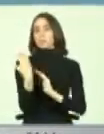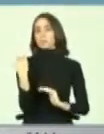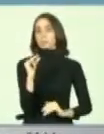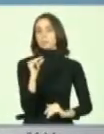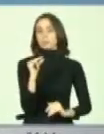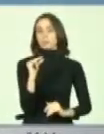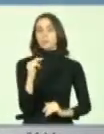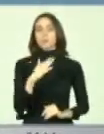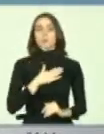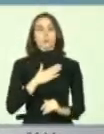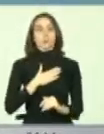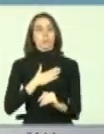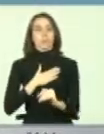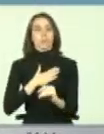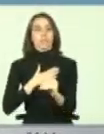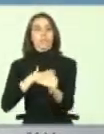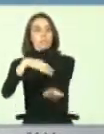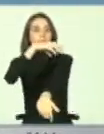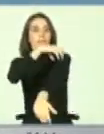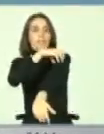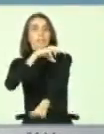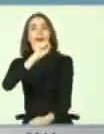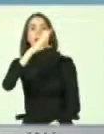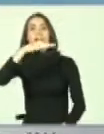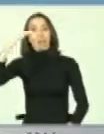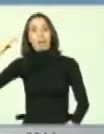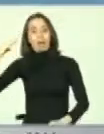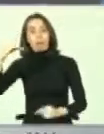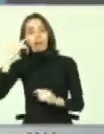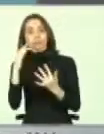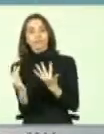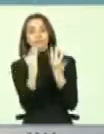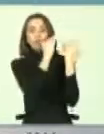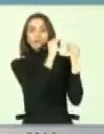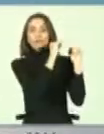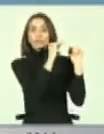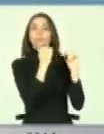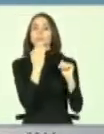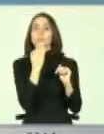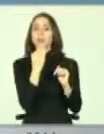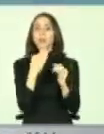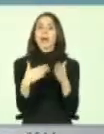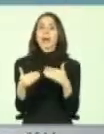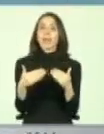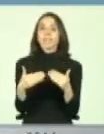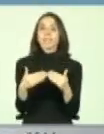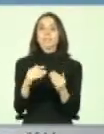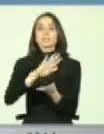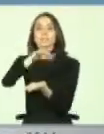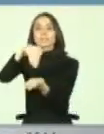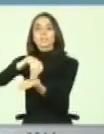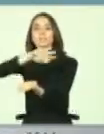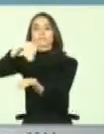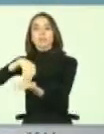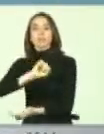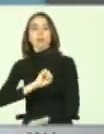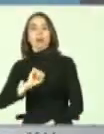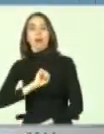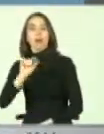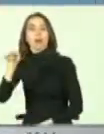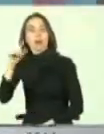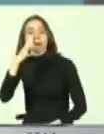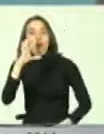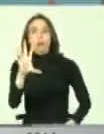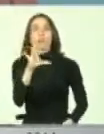estuvimos en mi región, en la región de Atacama y la idea es porque también a veces también caemos en el centralismo. Nos dimos cuenta